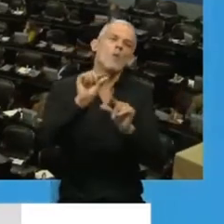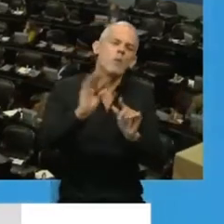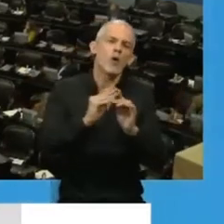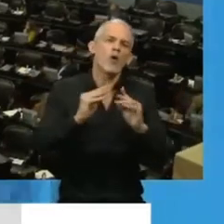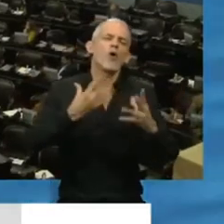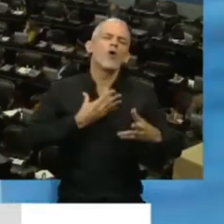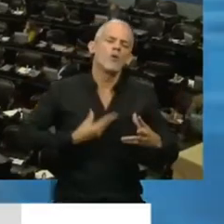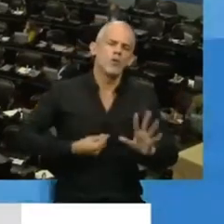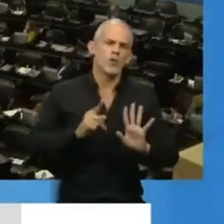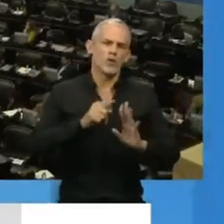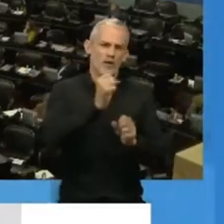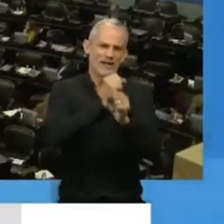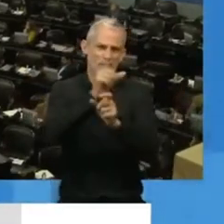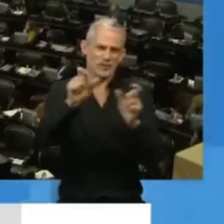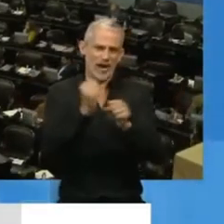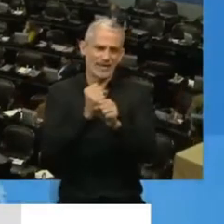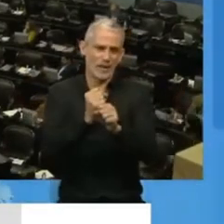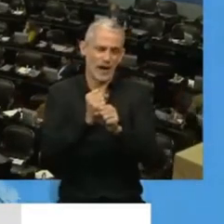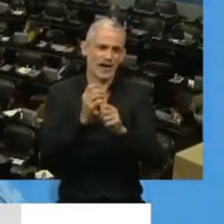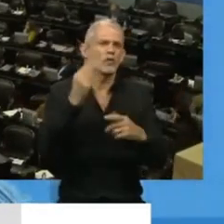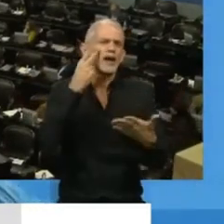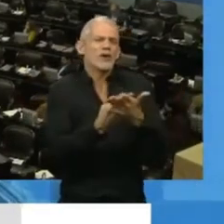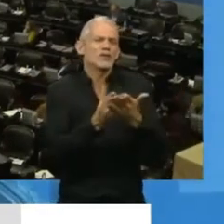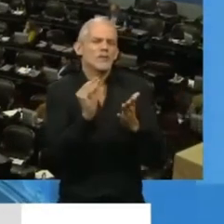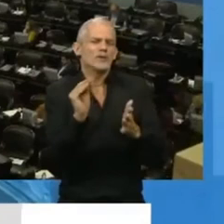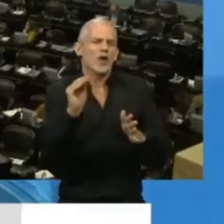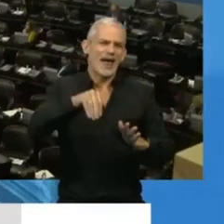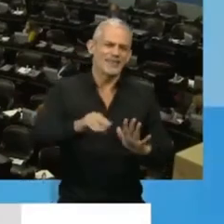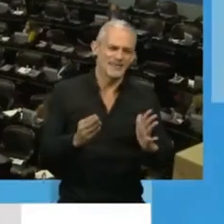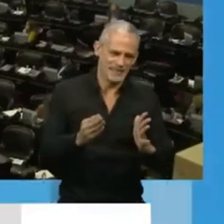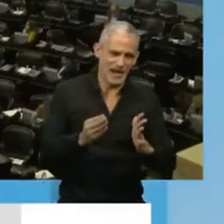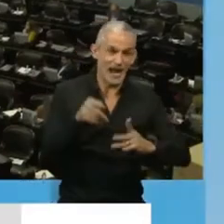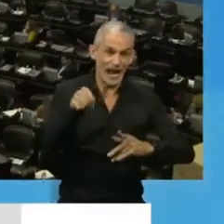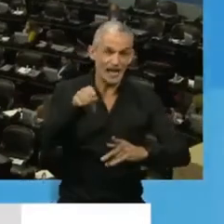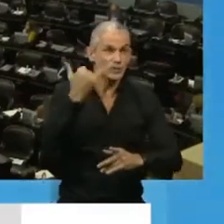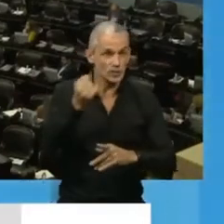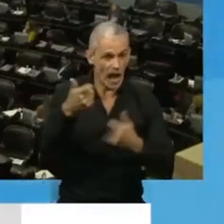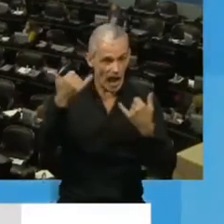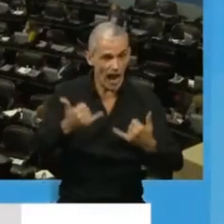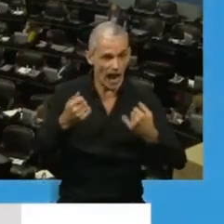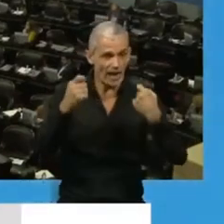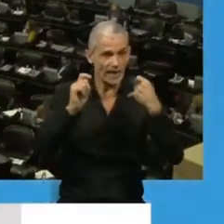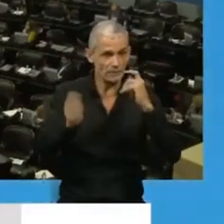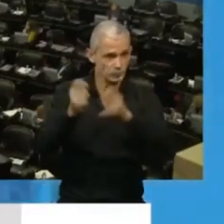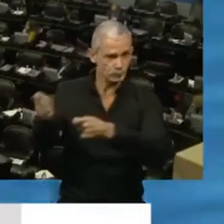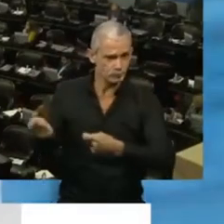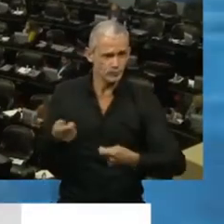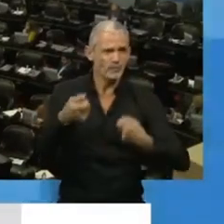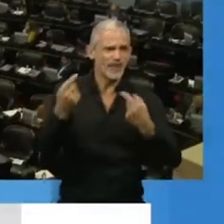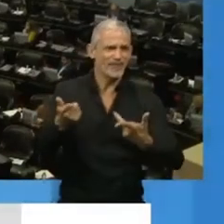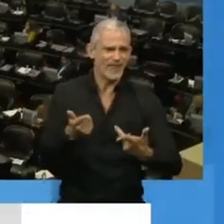estos trabajadores y que es como un reconocimiento adicional a aquello que ya se le está dando, que se le está